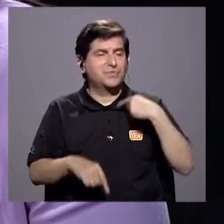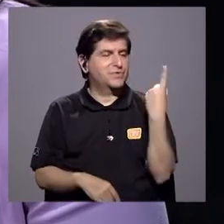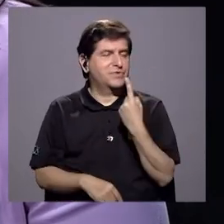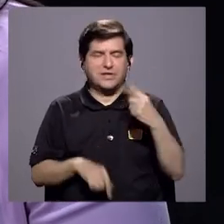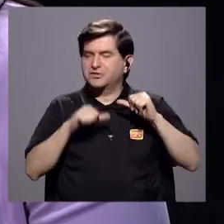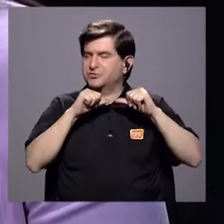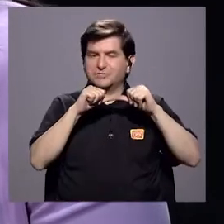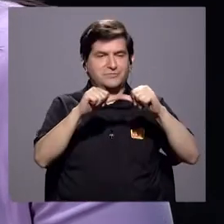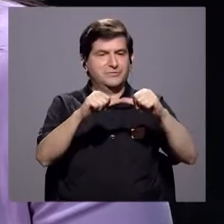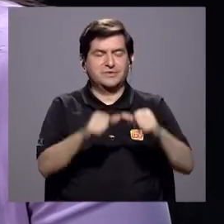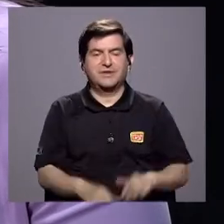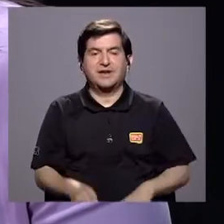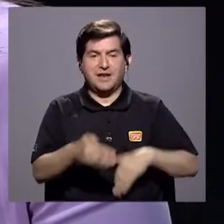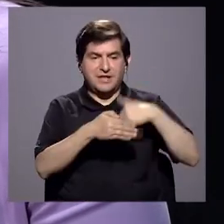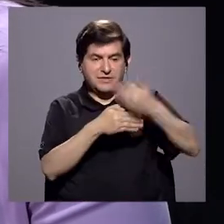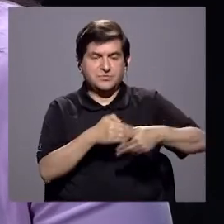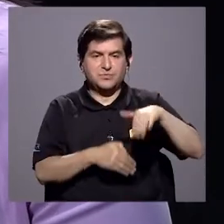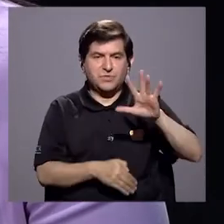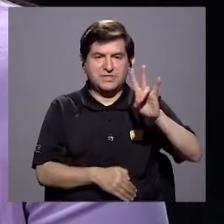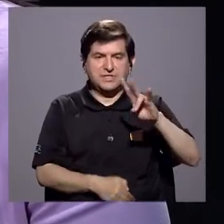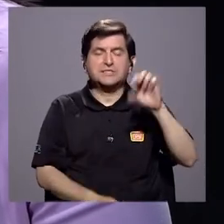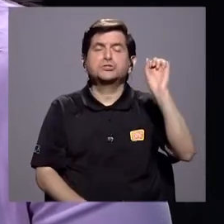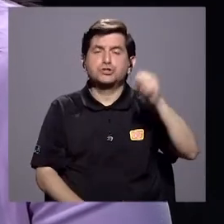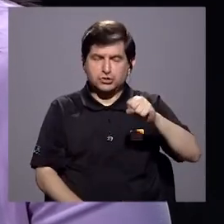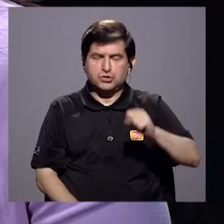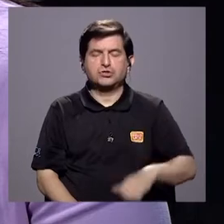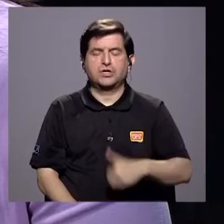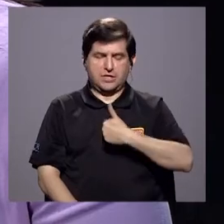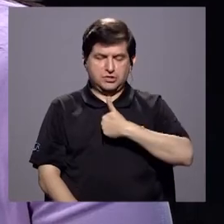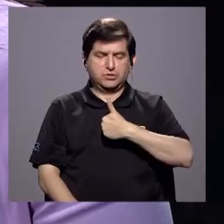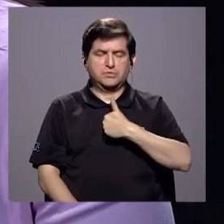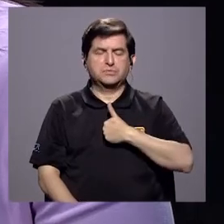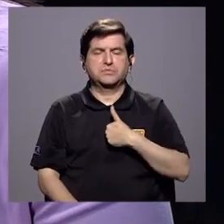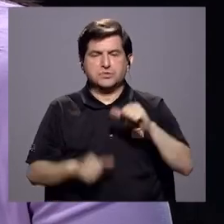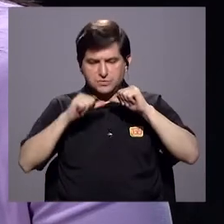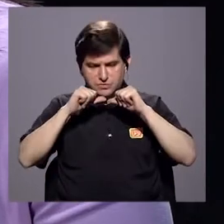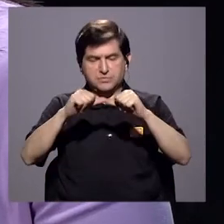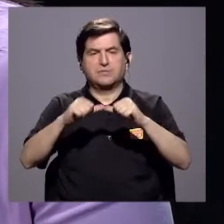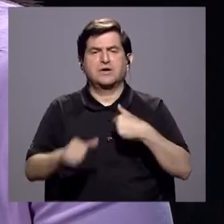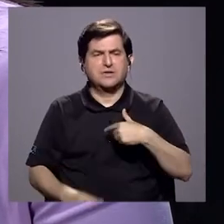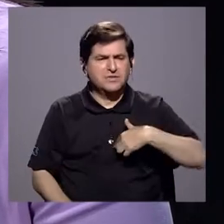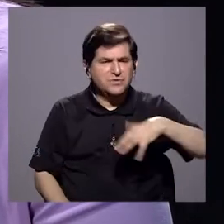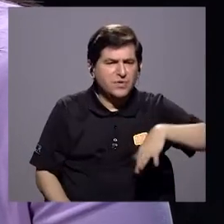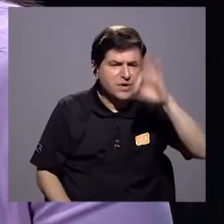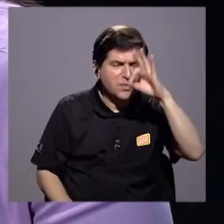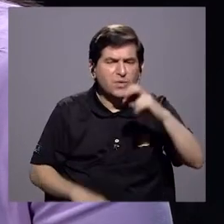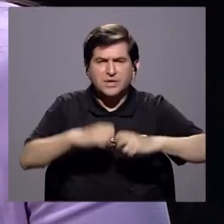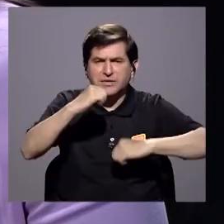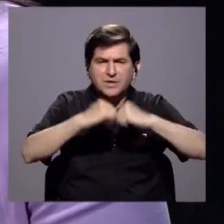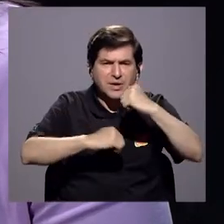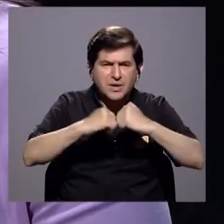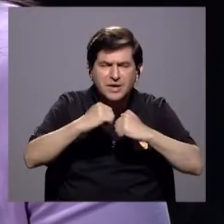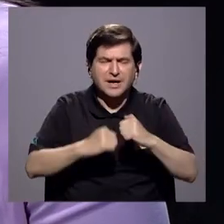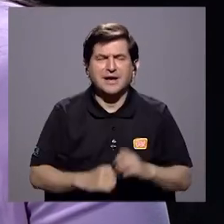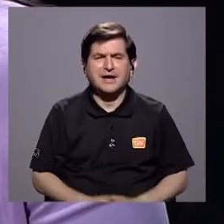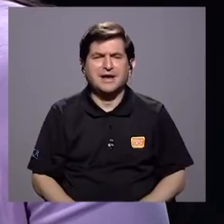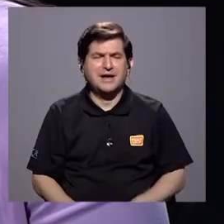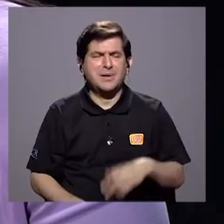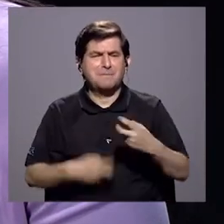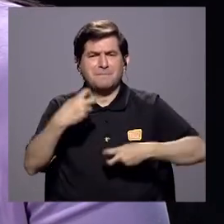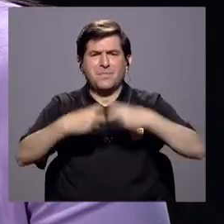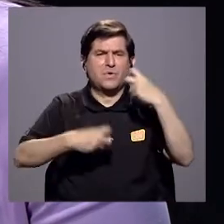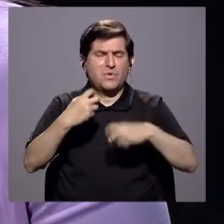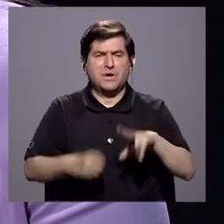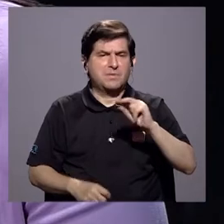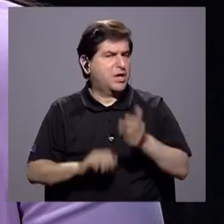misma. Después de 57 años decía haber sido autosuficiente. Yo llego, encuentro que es un problema estructural, no de este año, no del